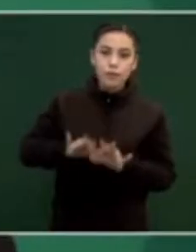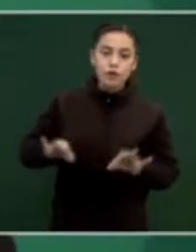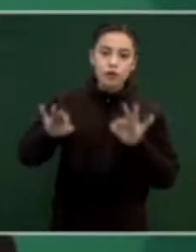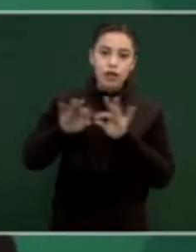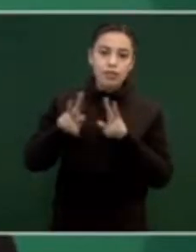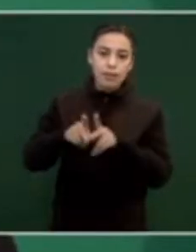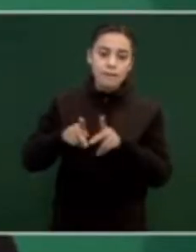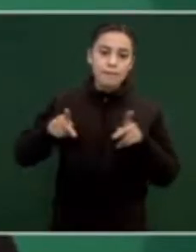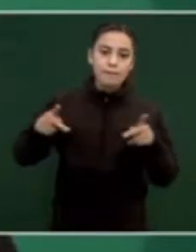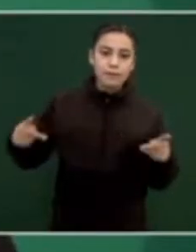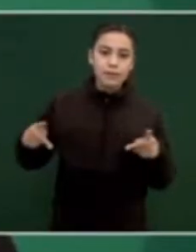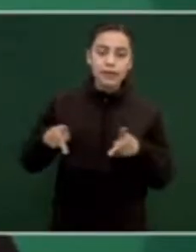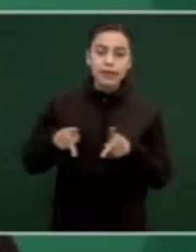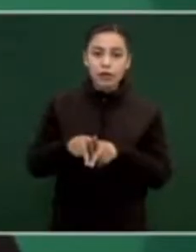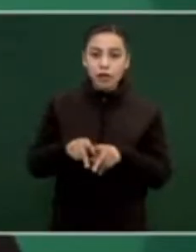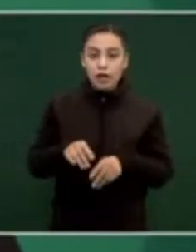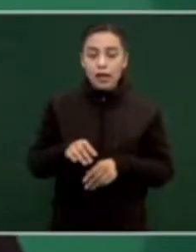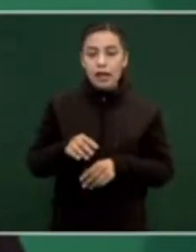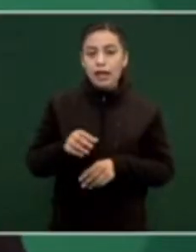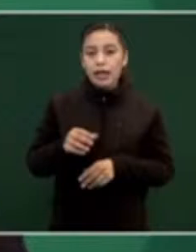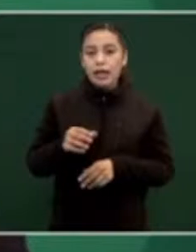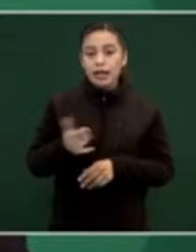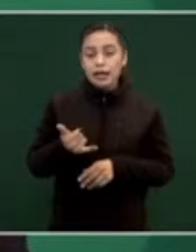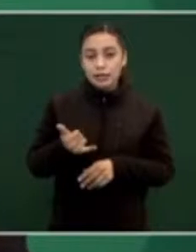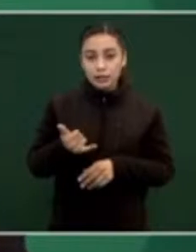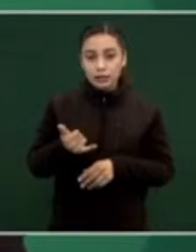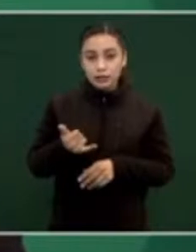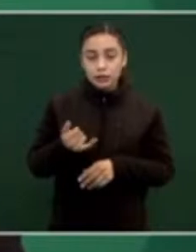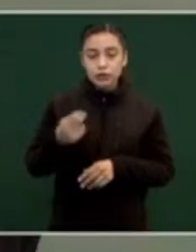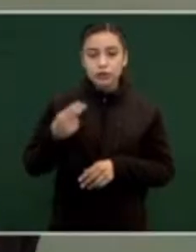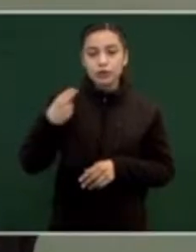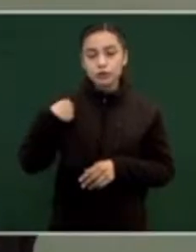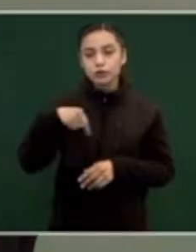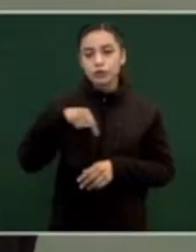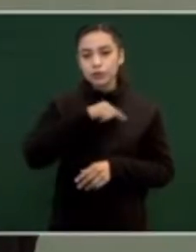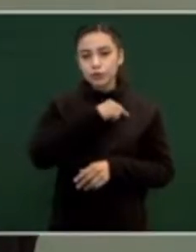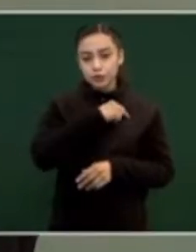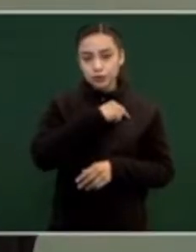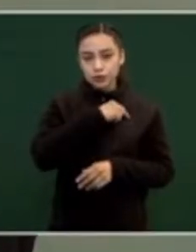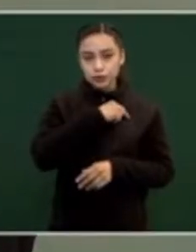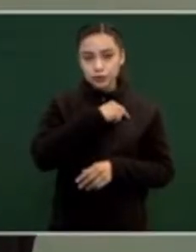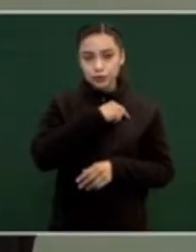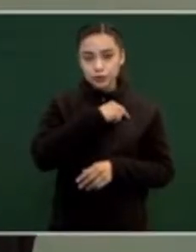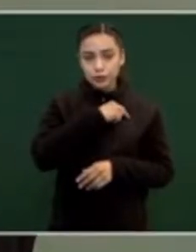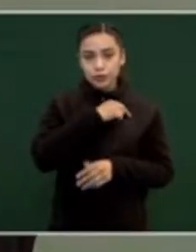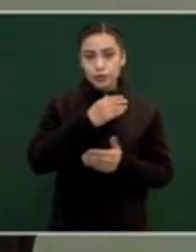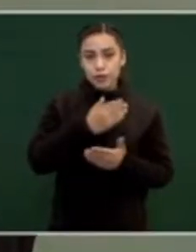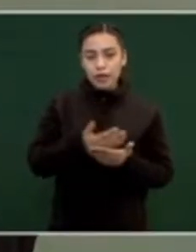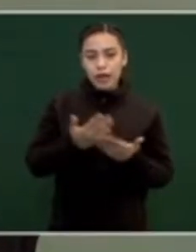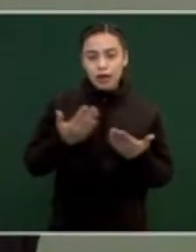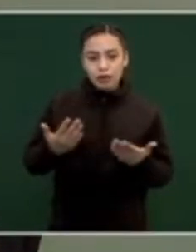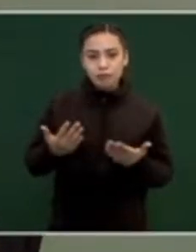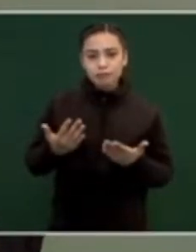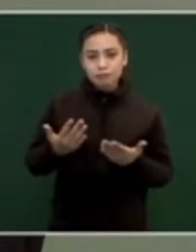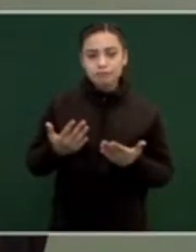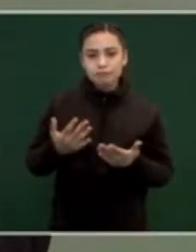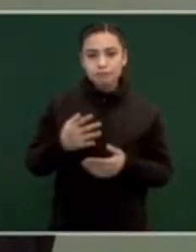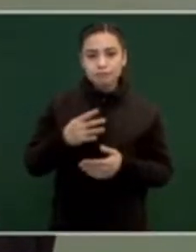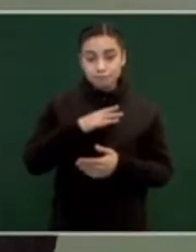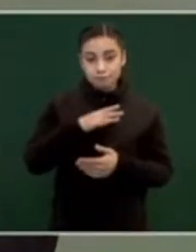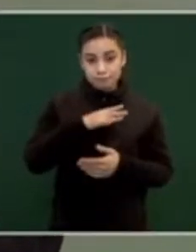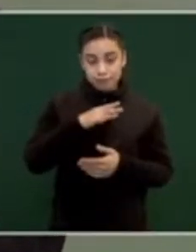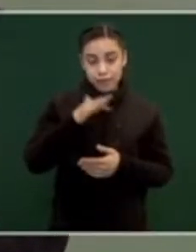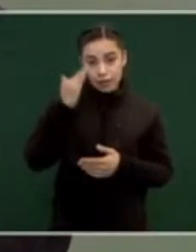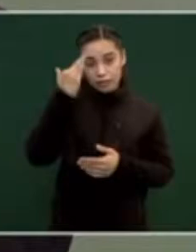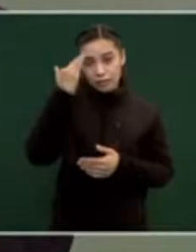y que estamos en estos tiempos, en momentos de definición, que son